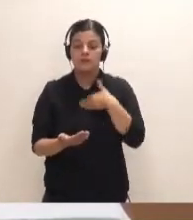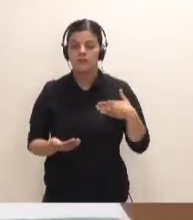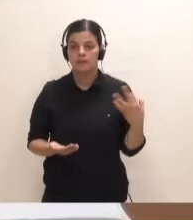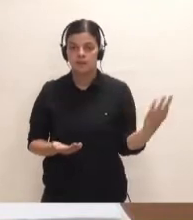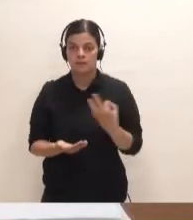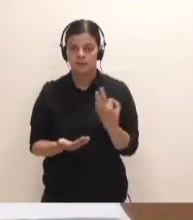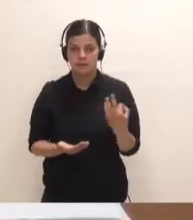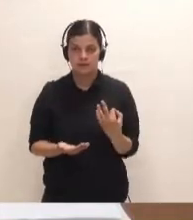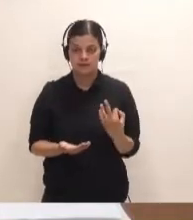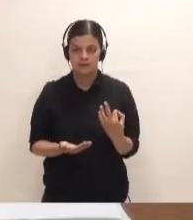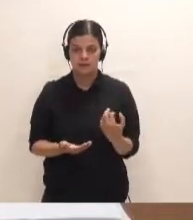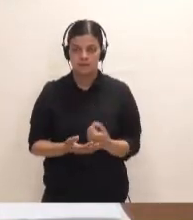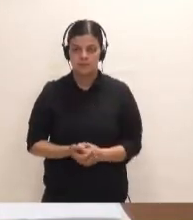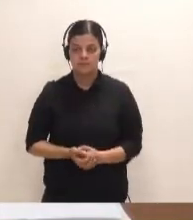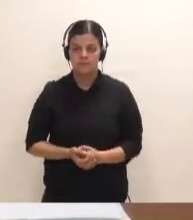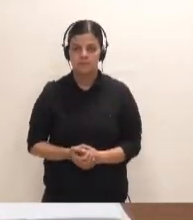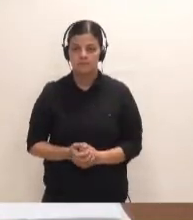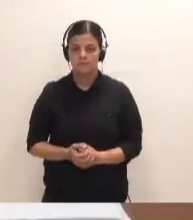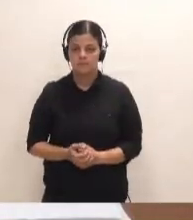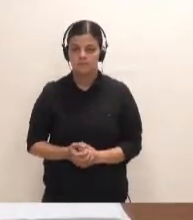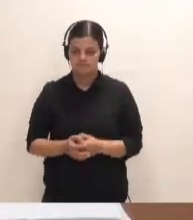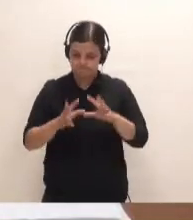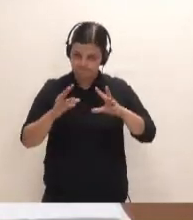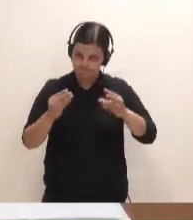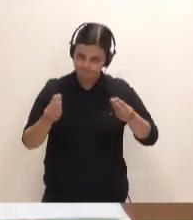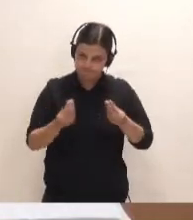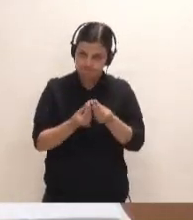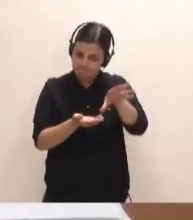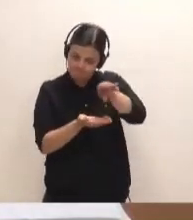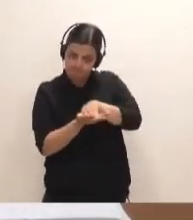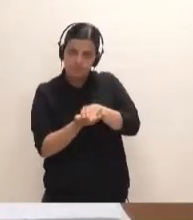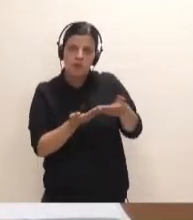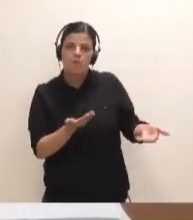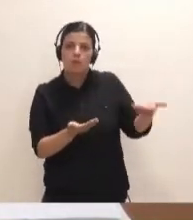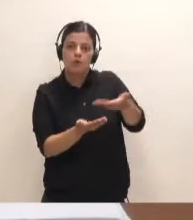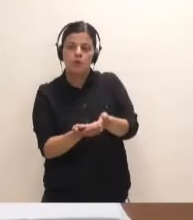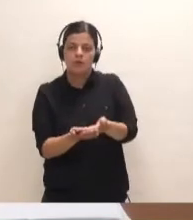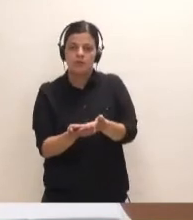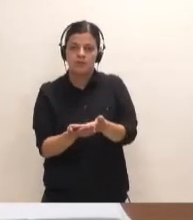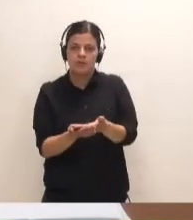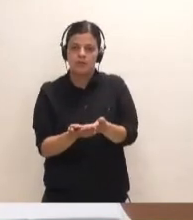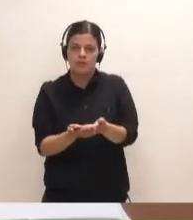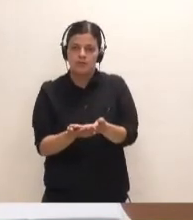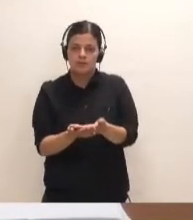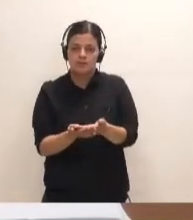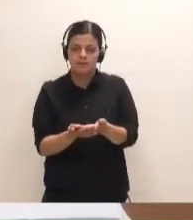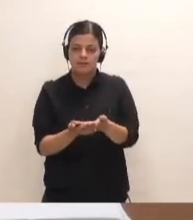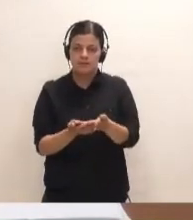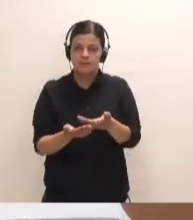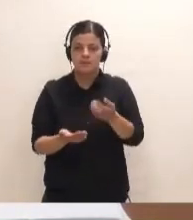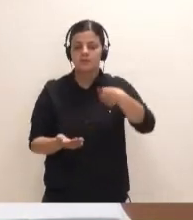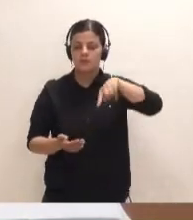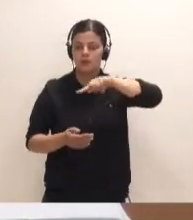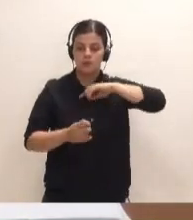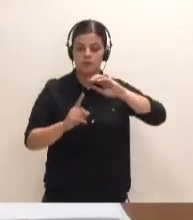y resumir la propuesta a la que hemos llegado